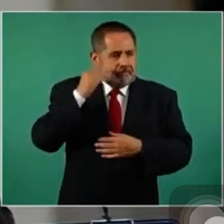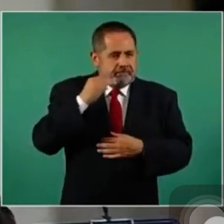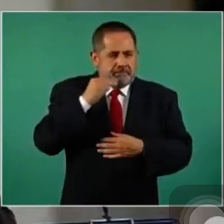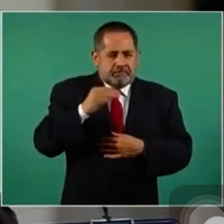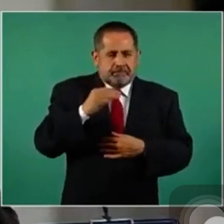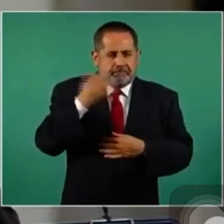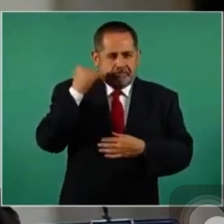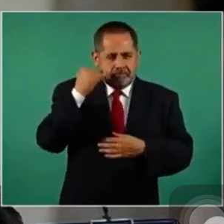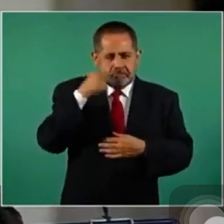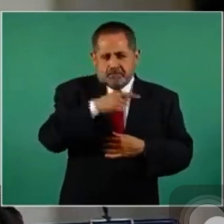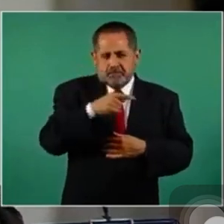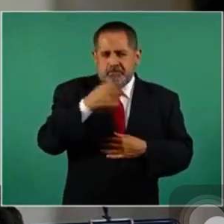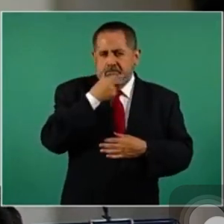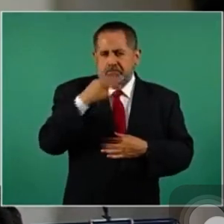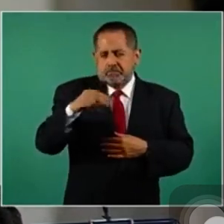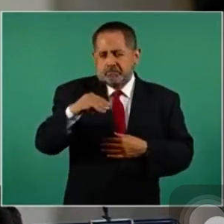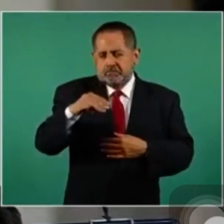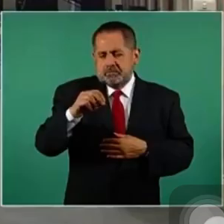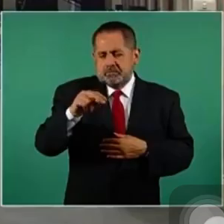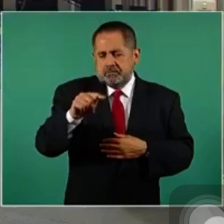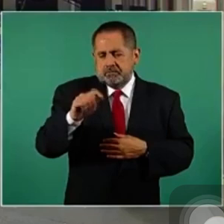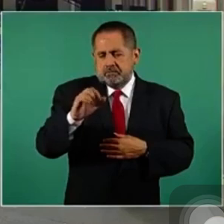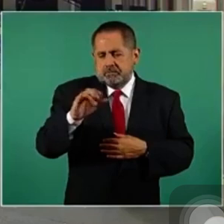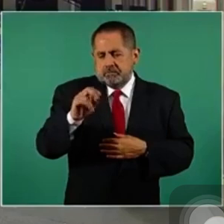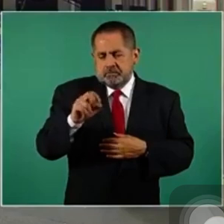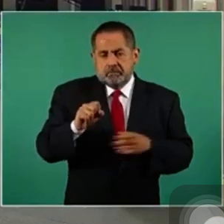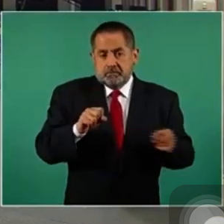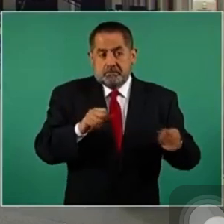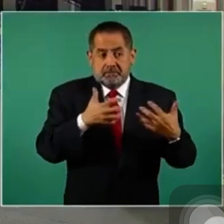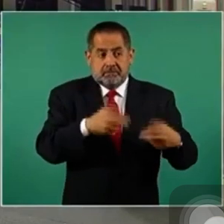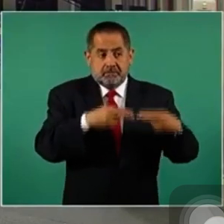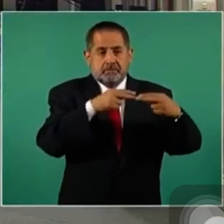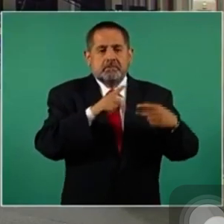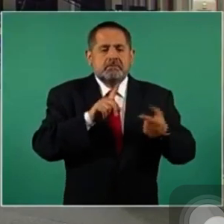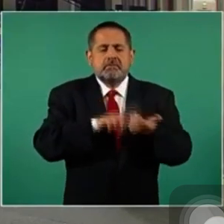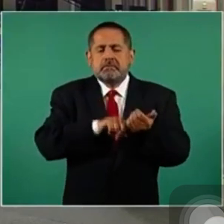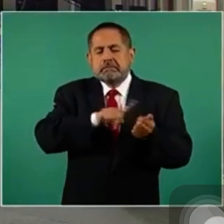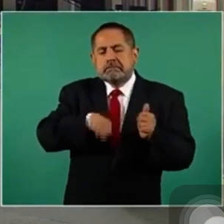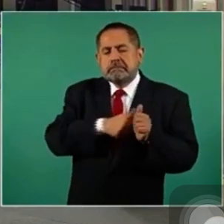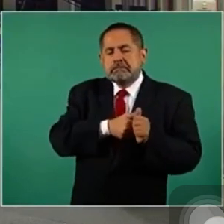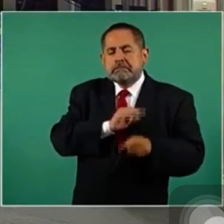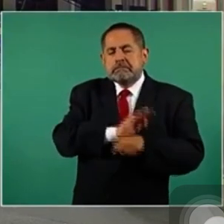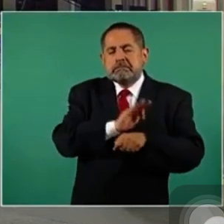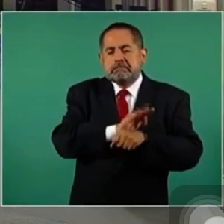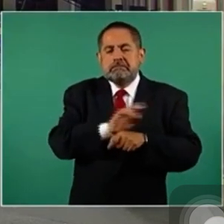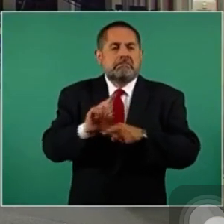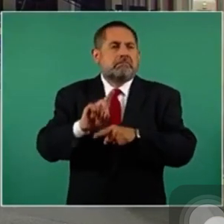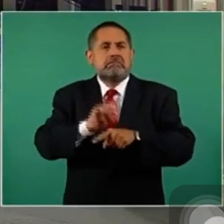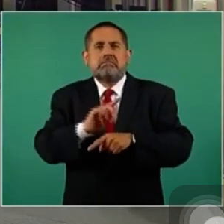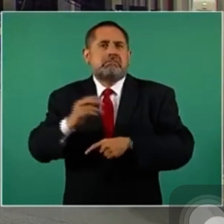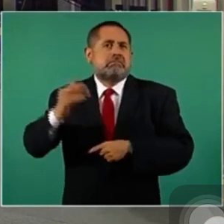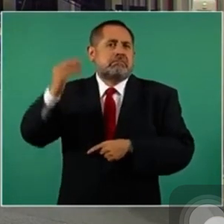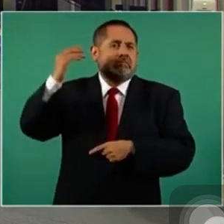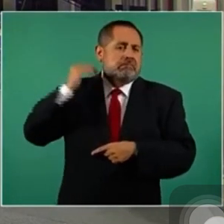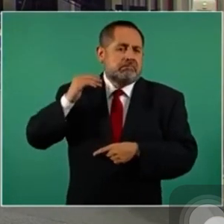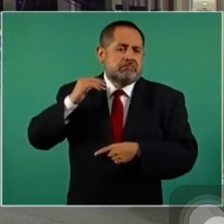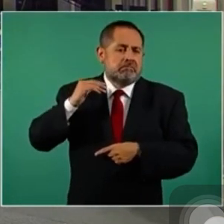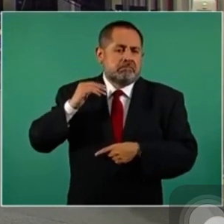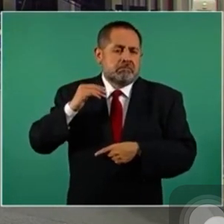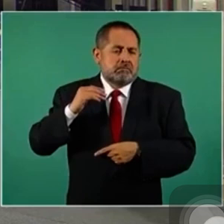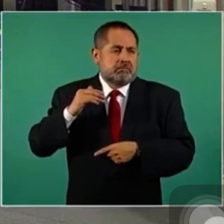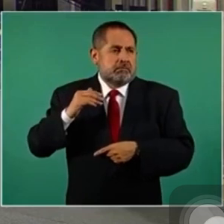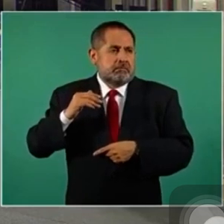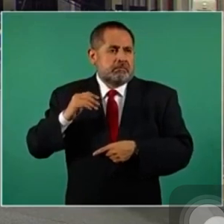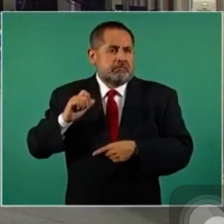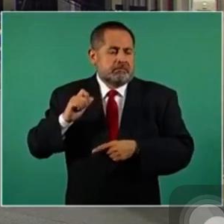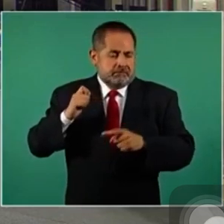y que esta empresa Proactiva Veolia ha sido protegida desde el sexenio de Leorita Cónsul